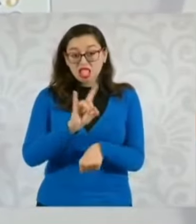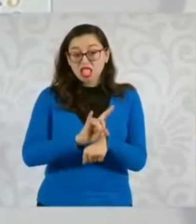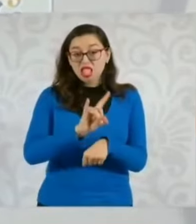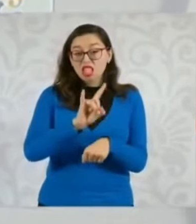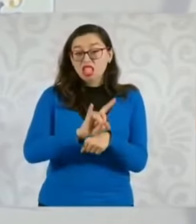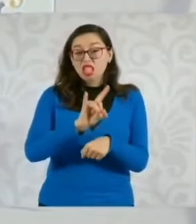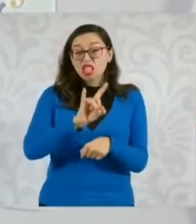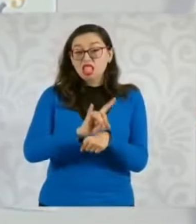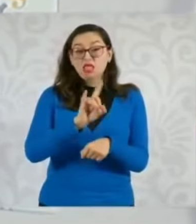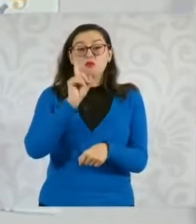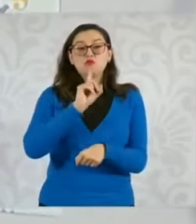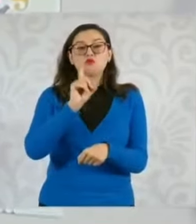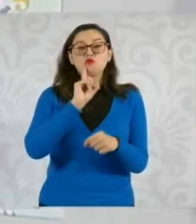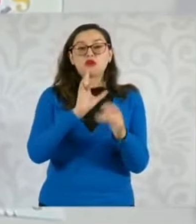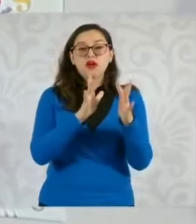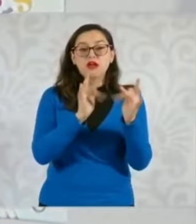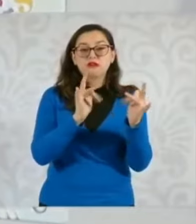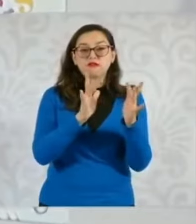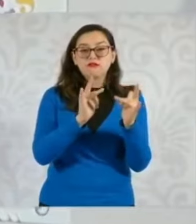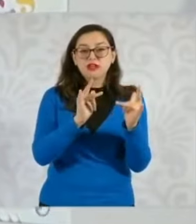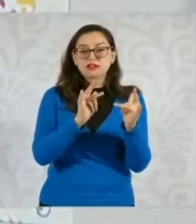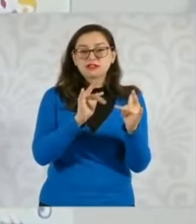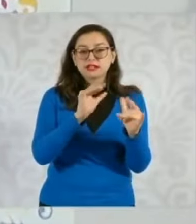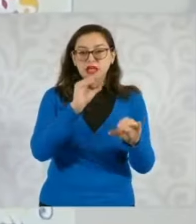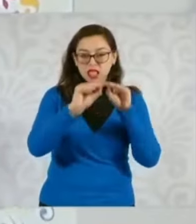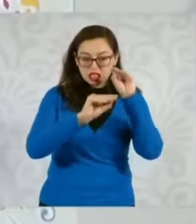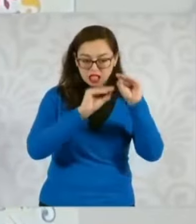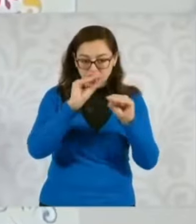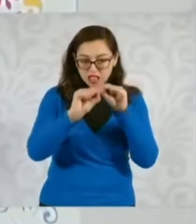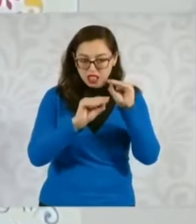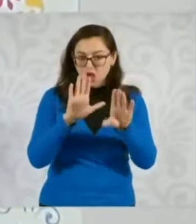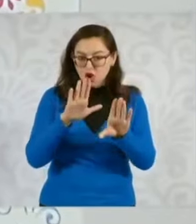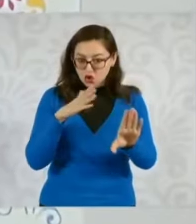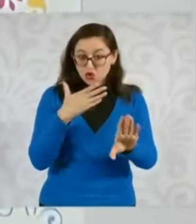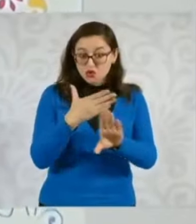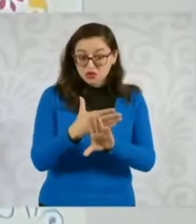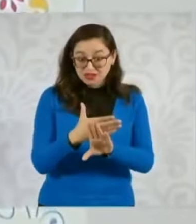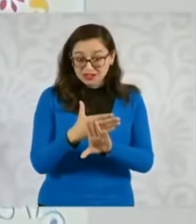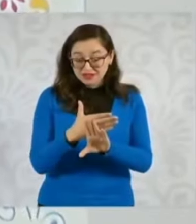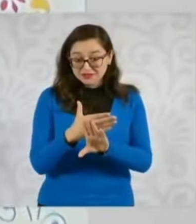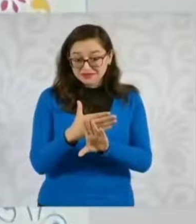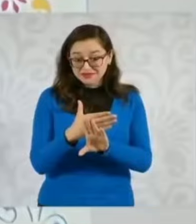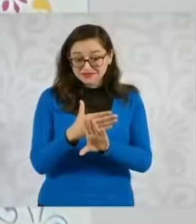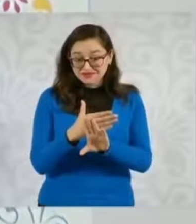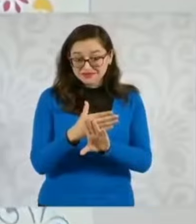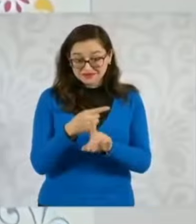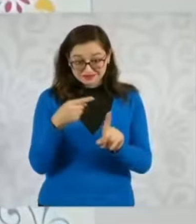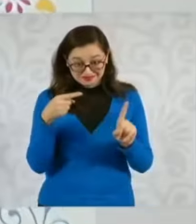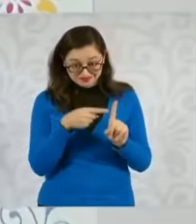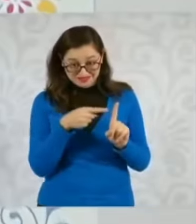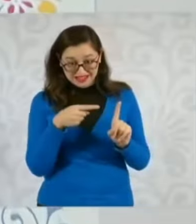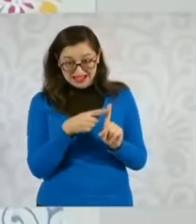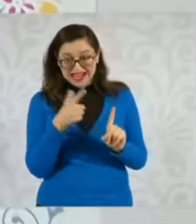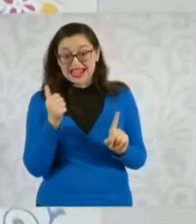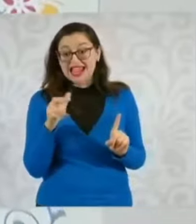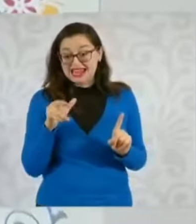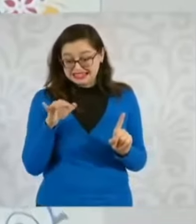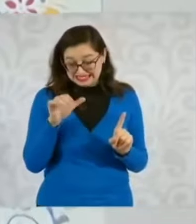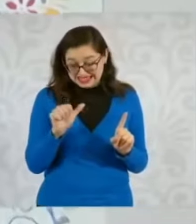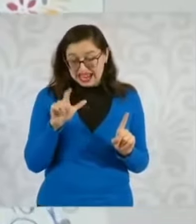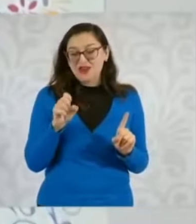él era director de la Agencia Federal de Investigación, el